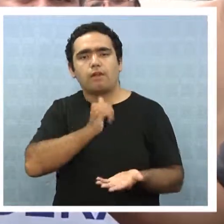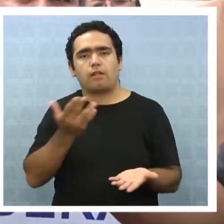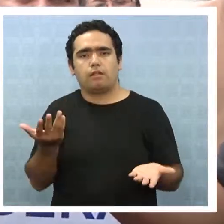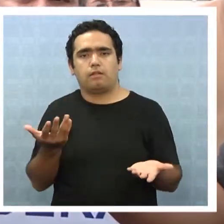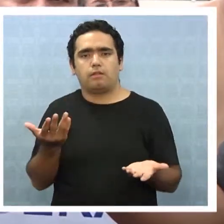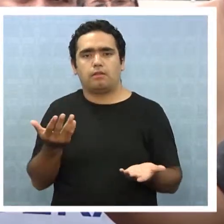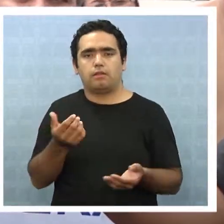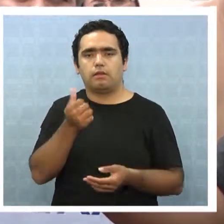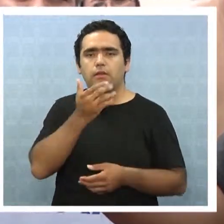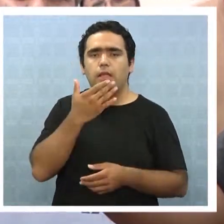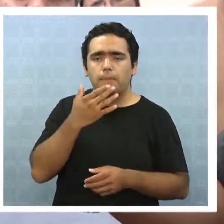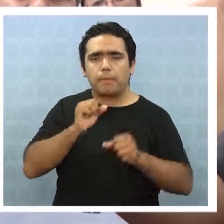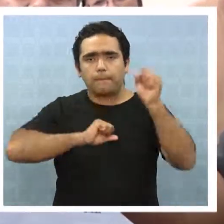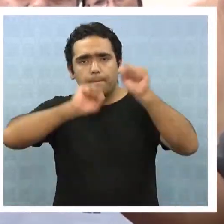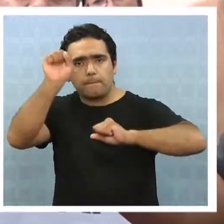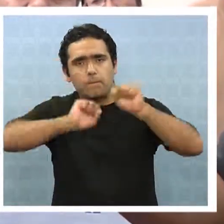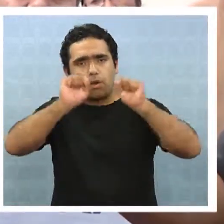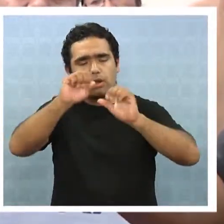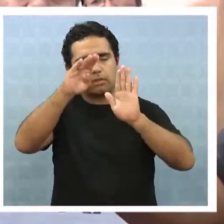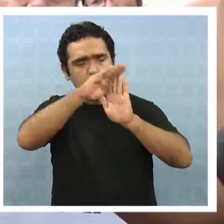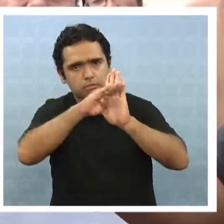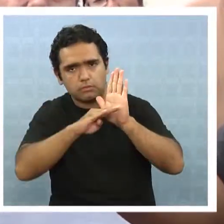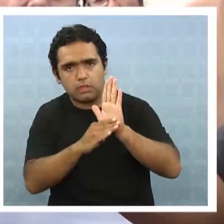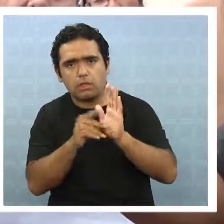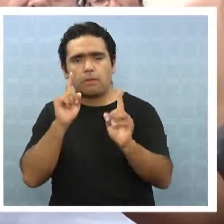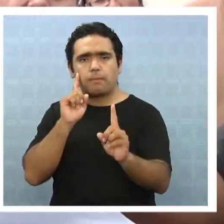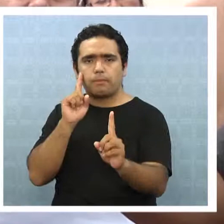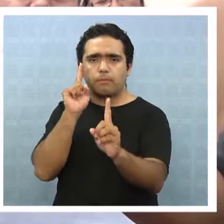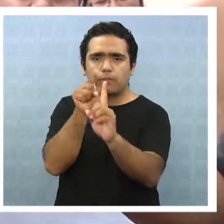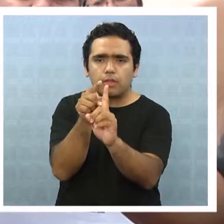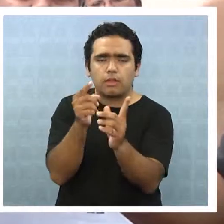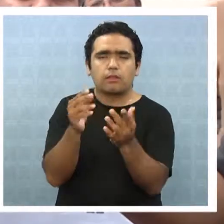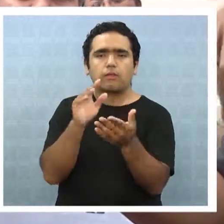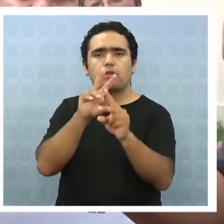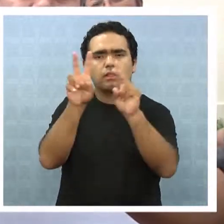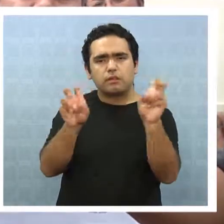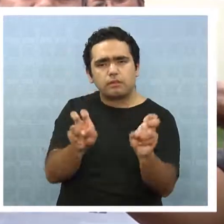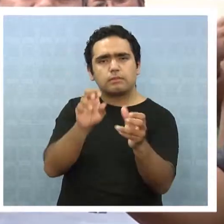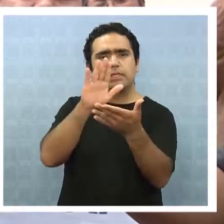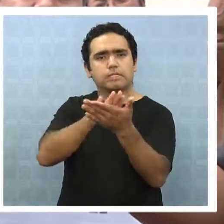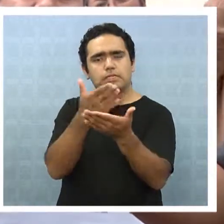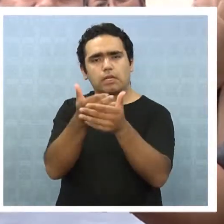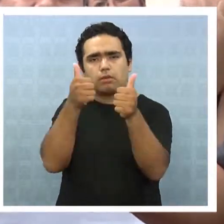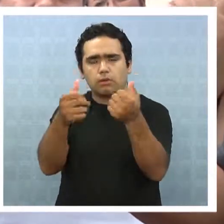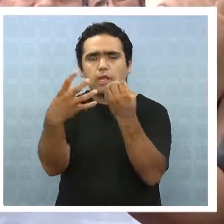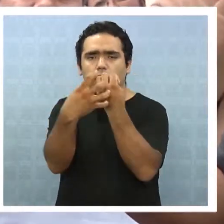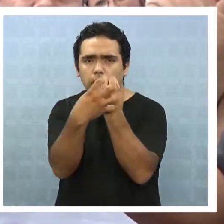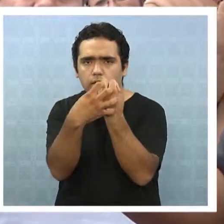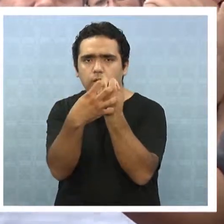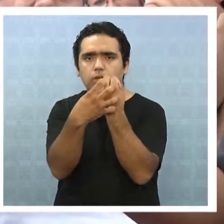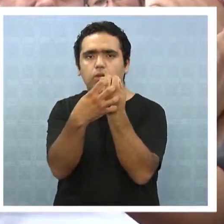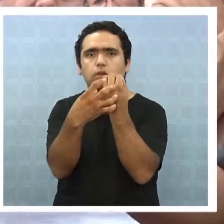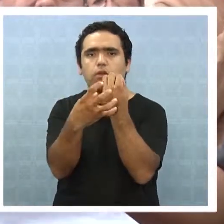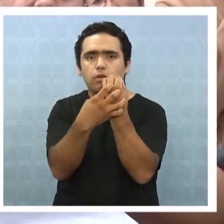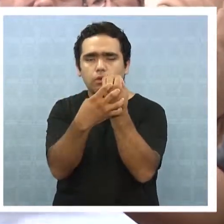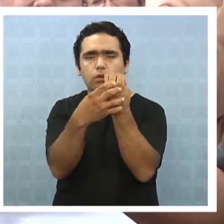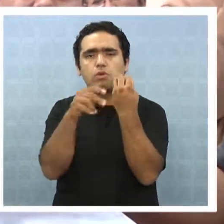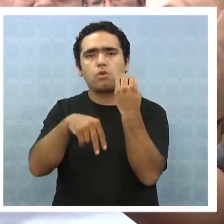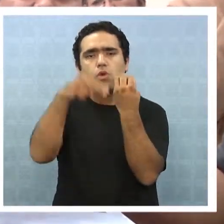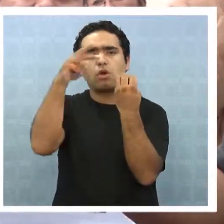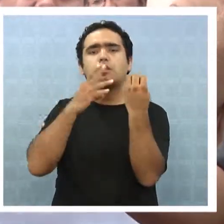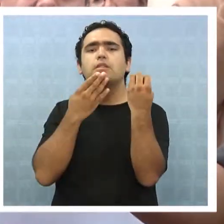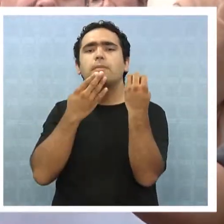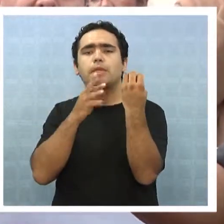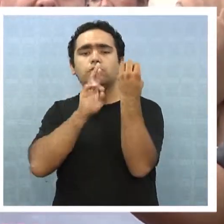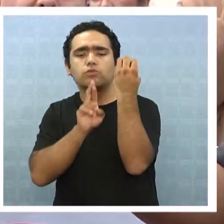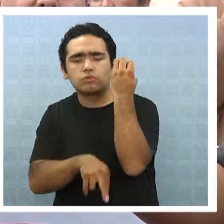recurso humano, la falta de políticas de proyección de salud, en particular en estas regiones, como son la norte y la